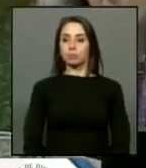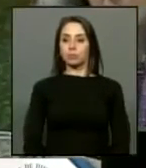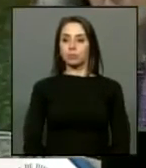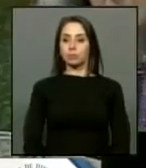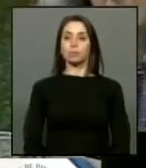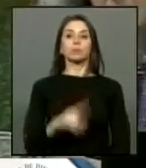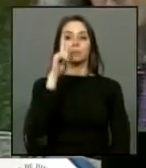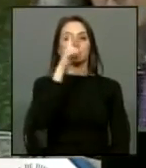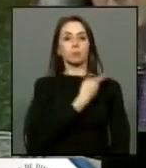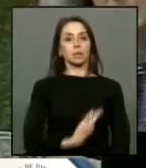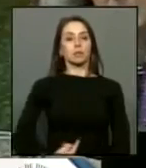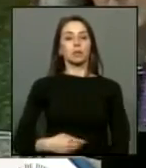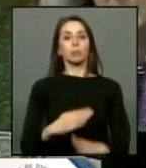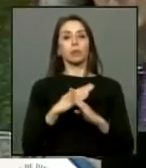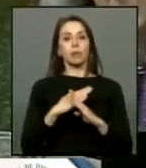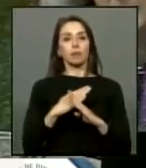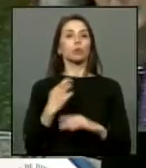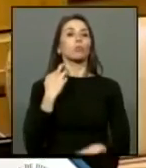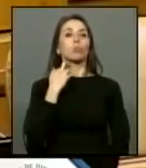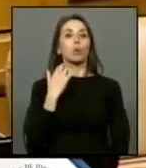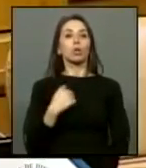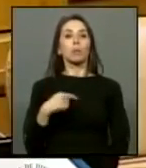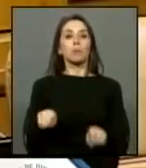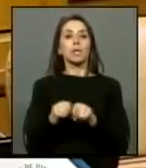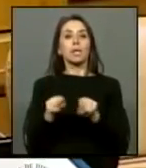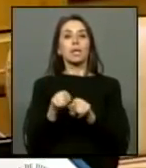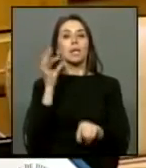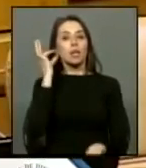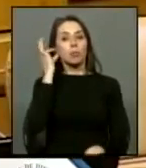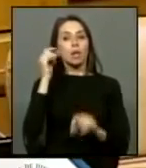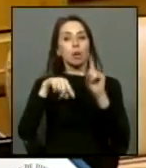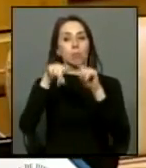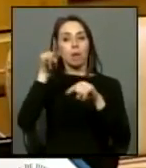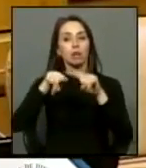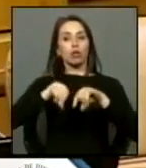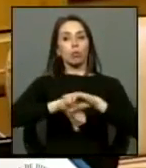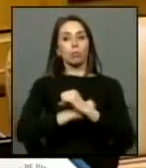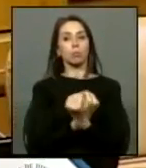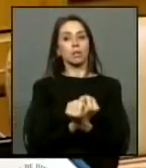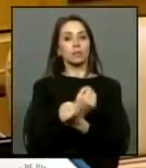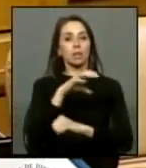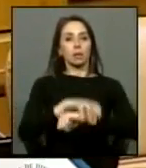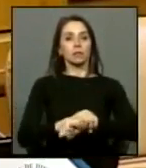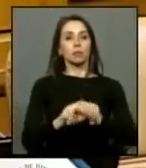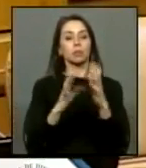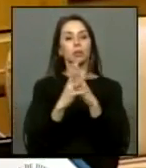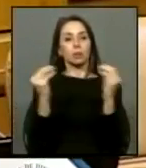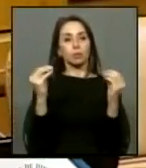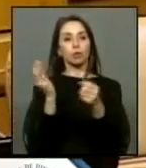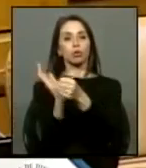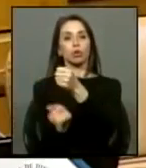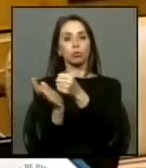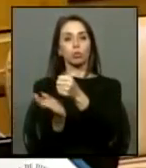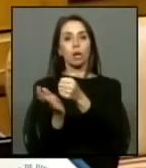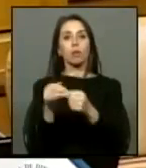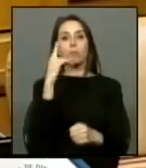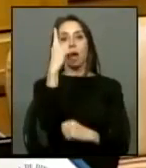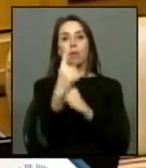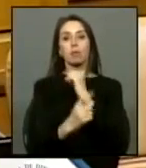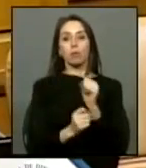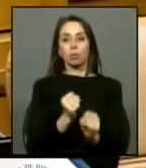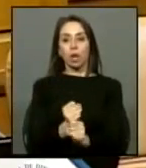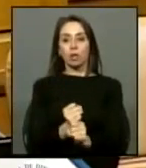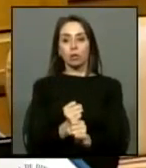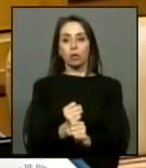presidente me inhabilito porque mi hermana mayor estuvo presa detenida desaparecida y torturada durante más de un año